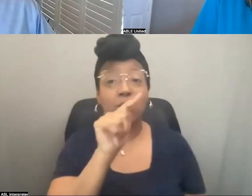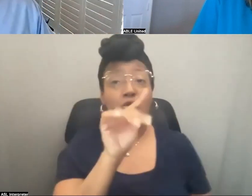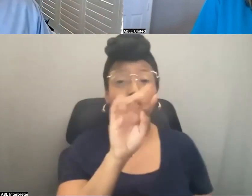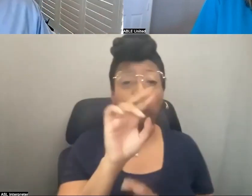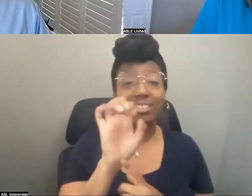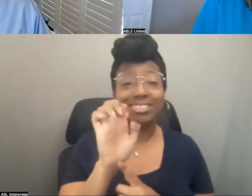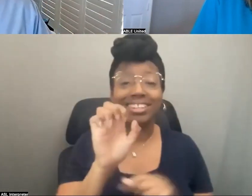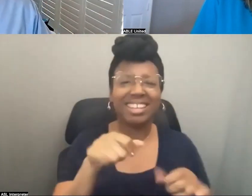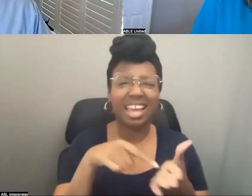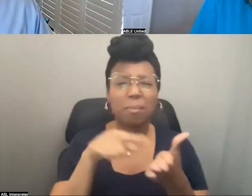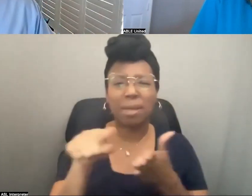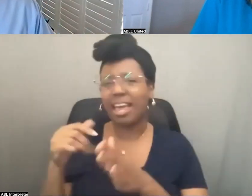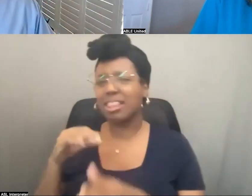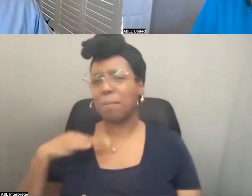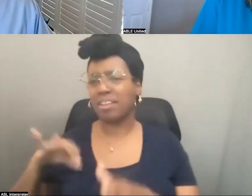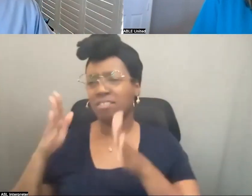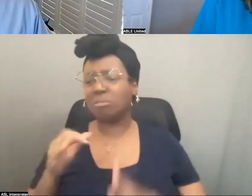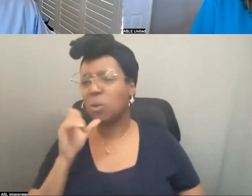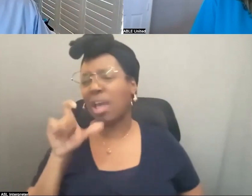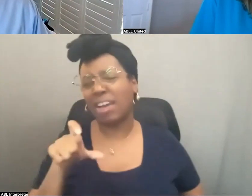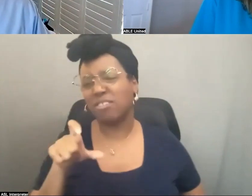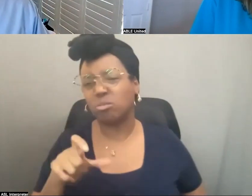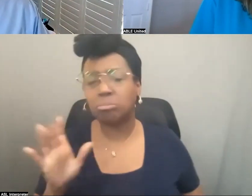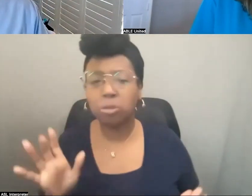pagar los impuestos si el beneficiario no tiene que pagarlos personalmente.